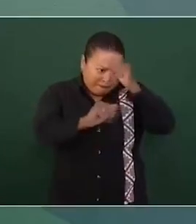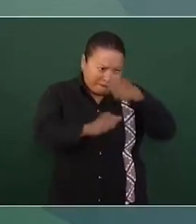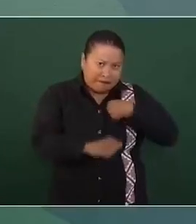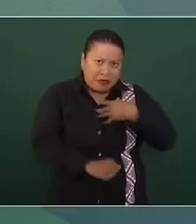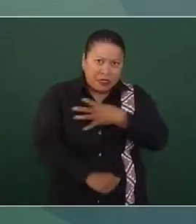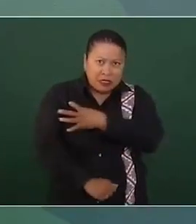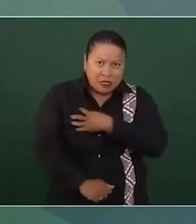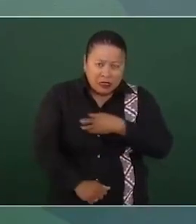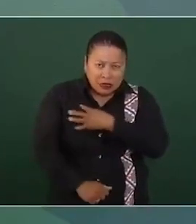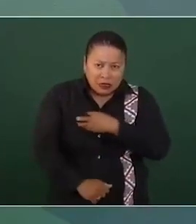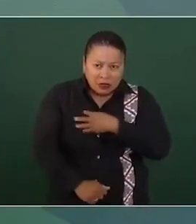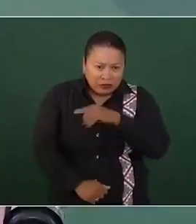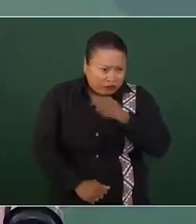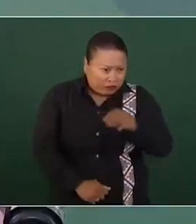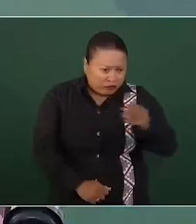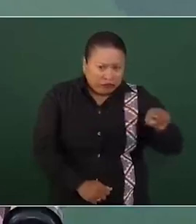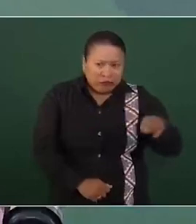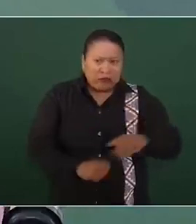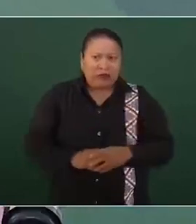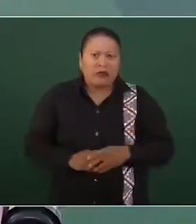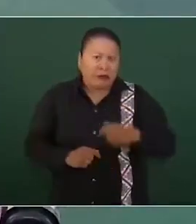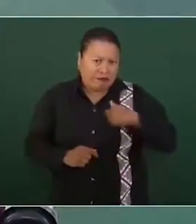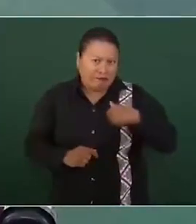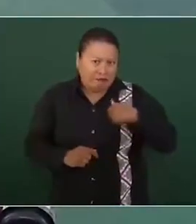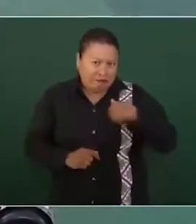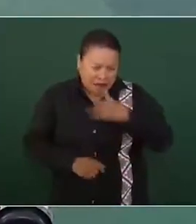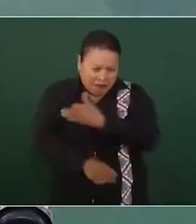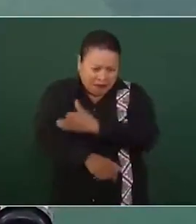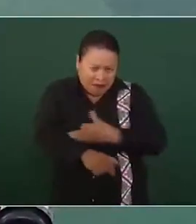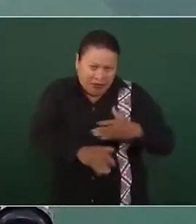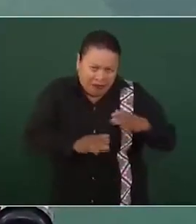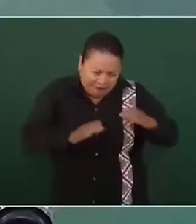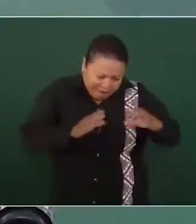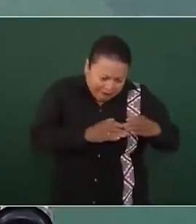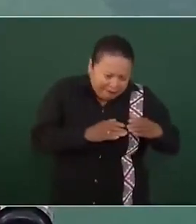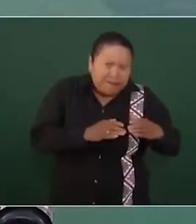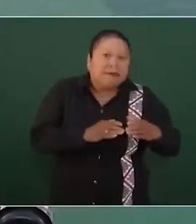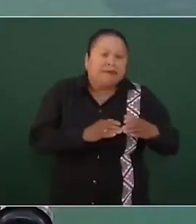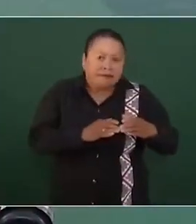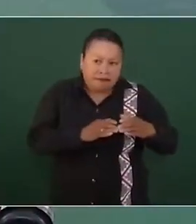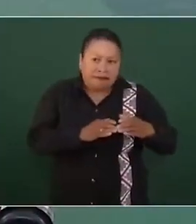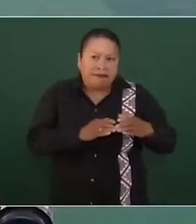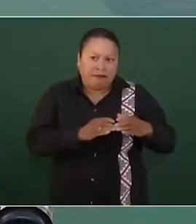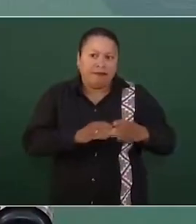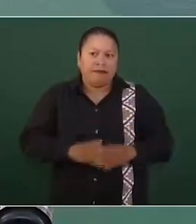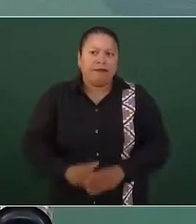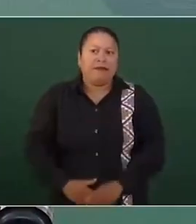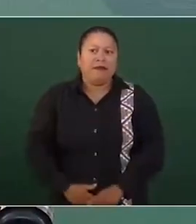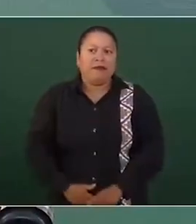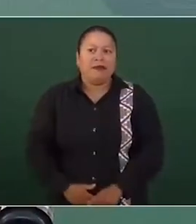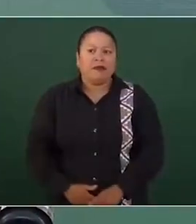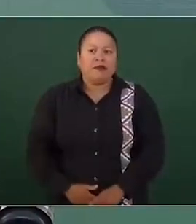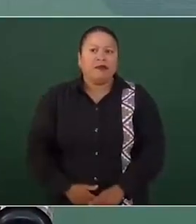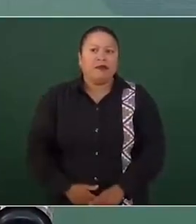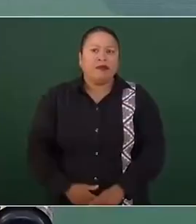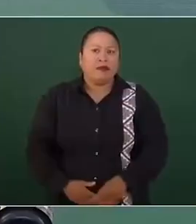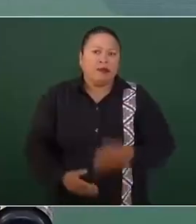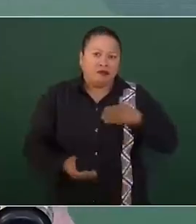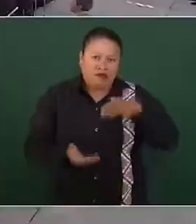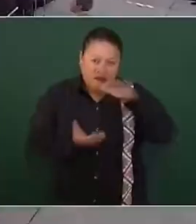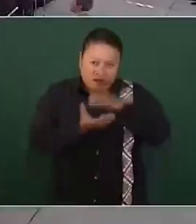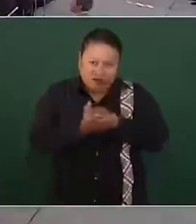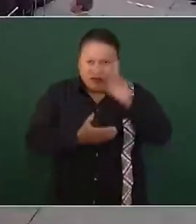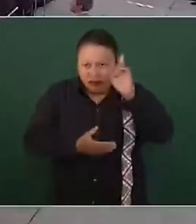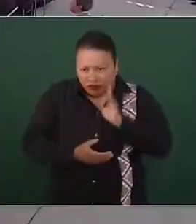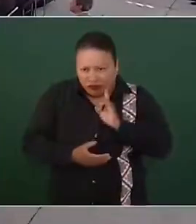que es mi familia más cercana, con mi esposa.